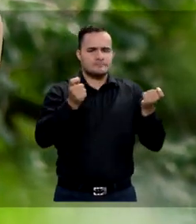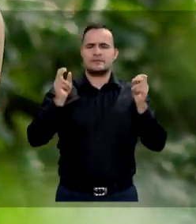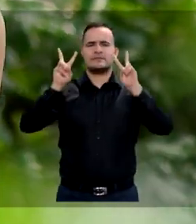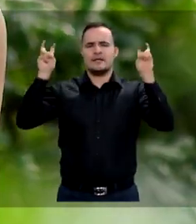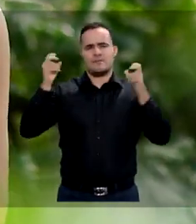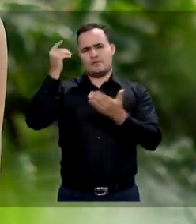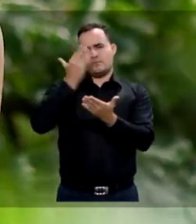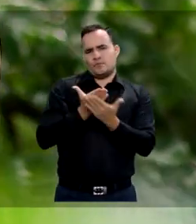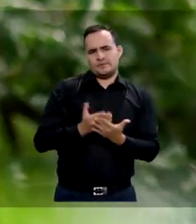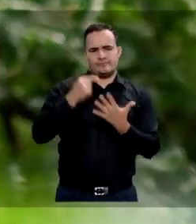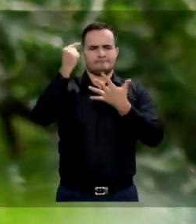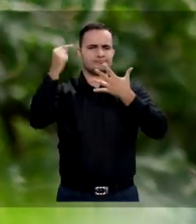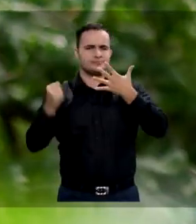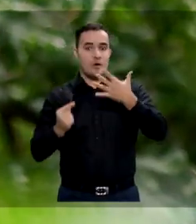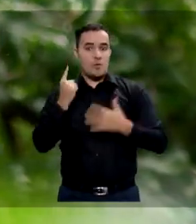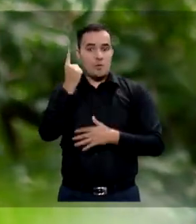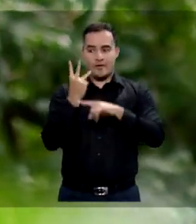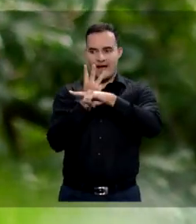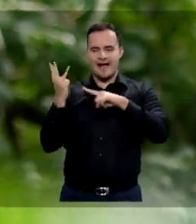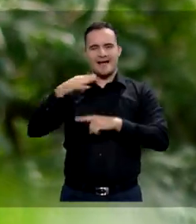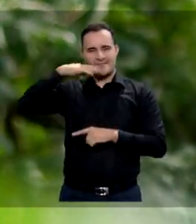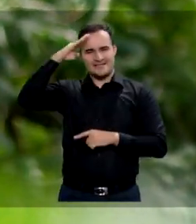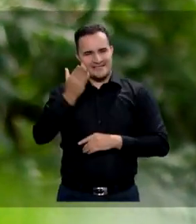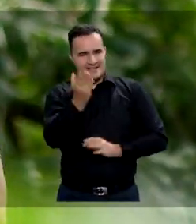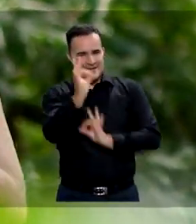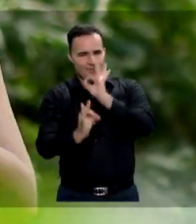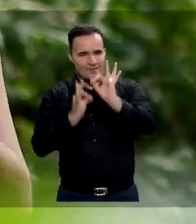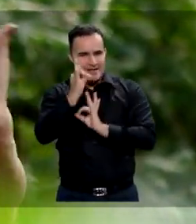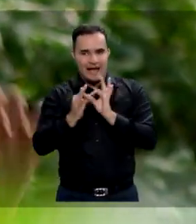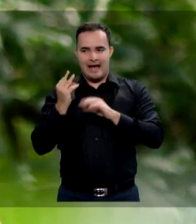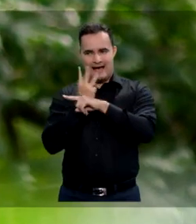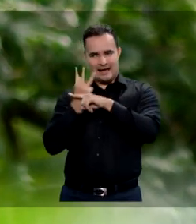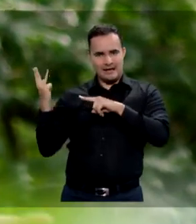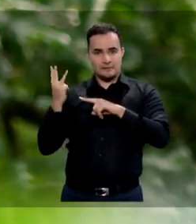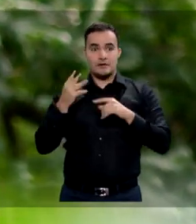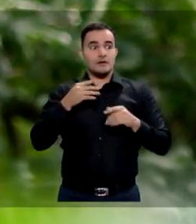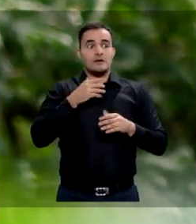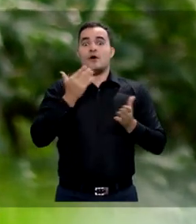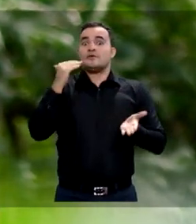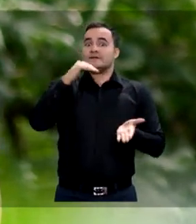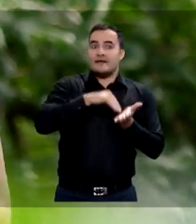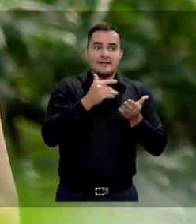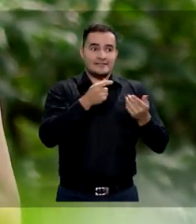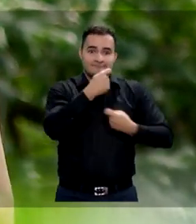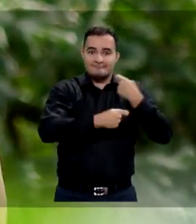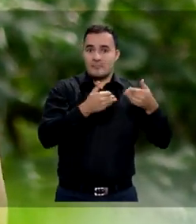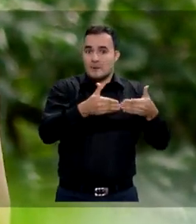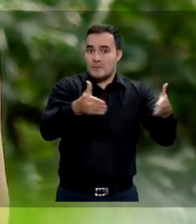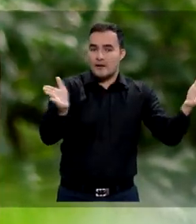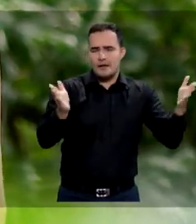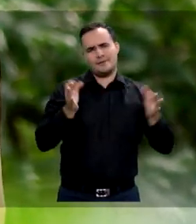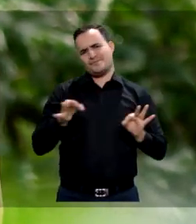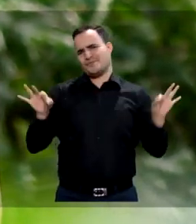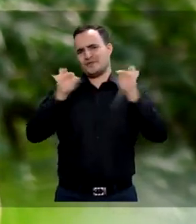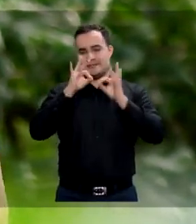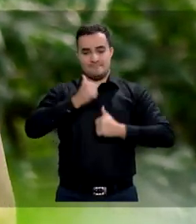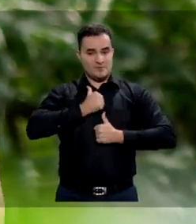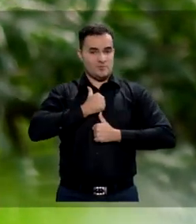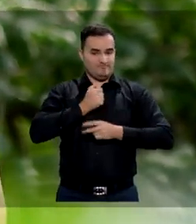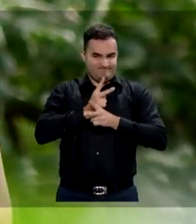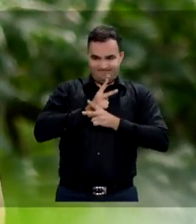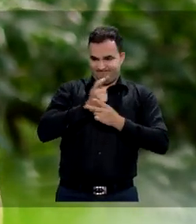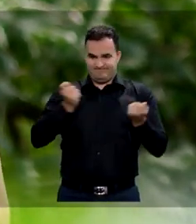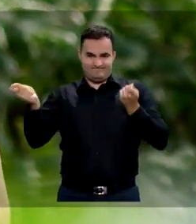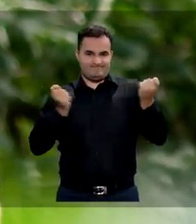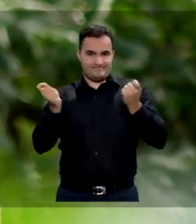estrategias integradoras como Medellín Me Cuida. Ahora que se vuelve a la actividad productiva, es necesario aún más autocuidado para